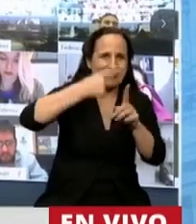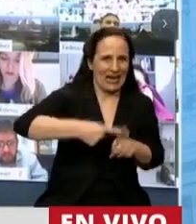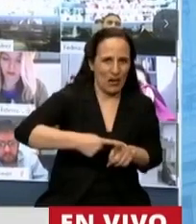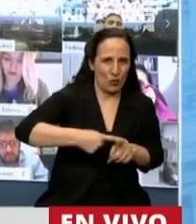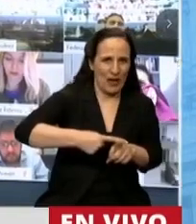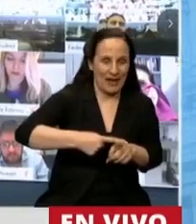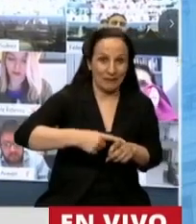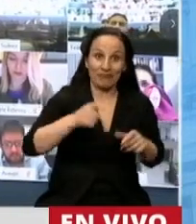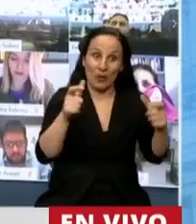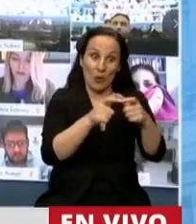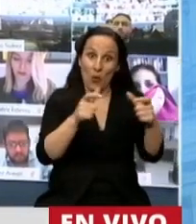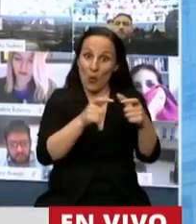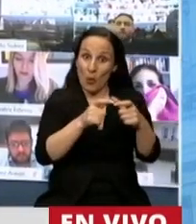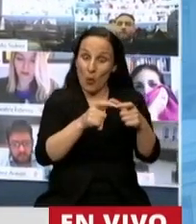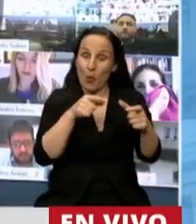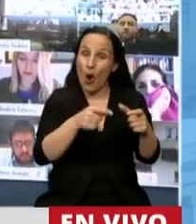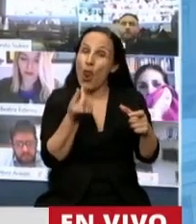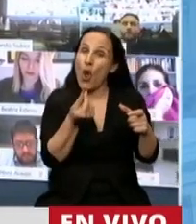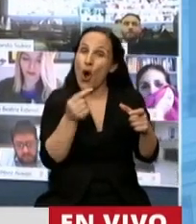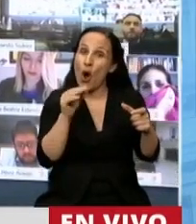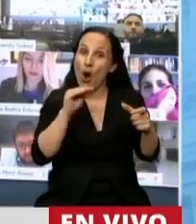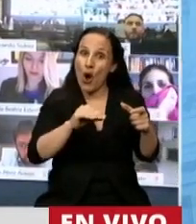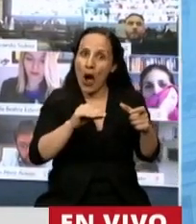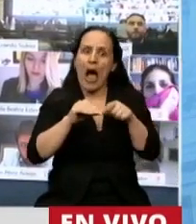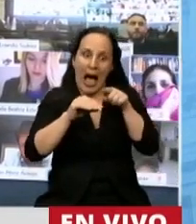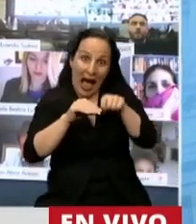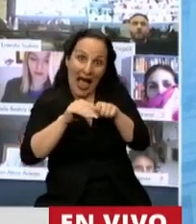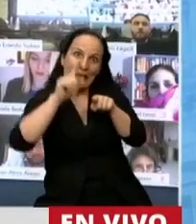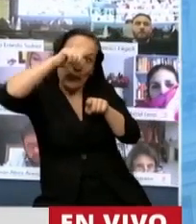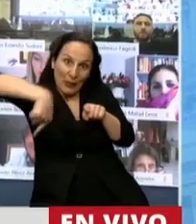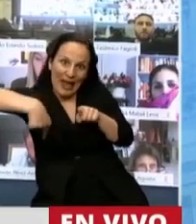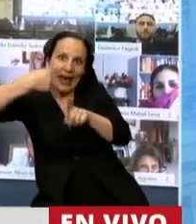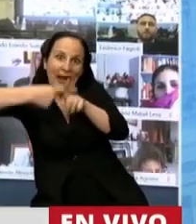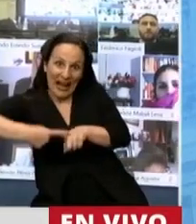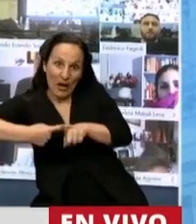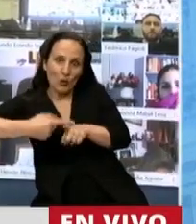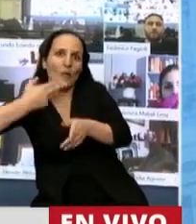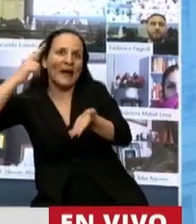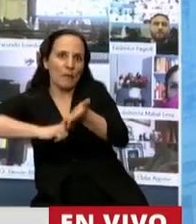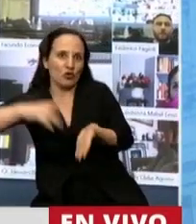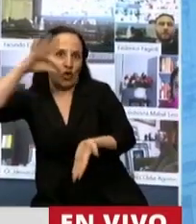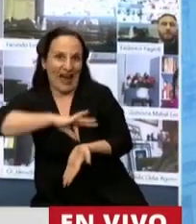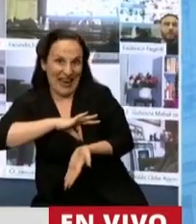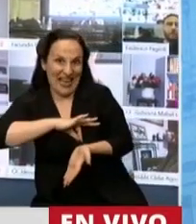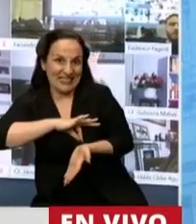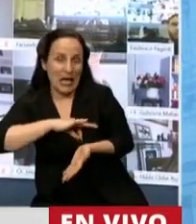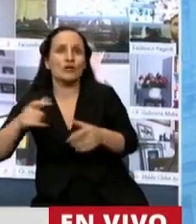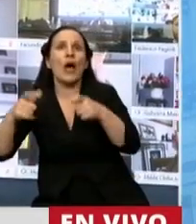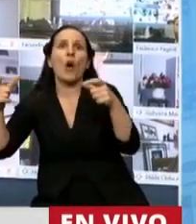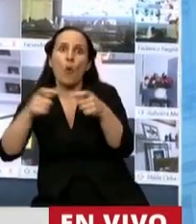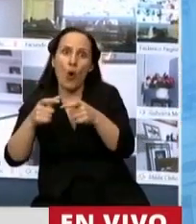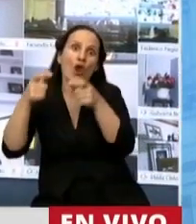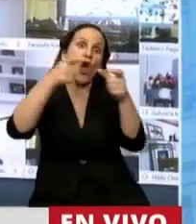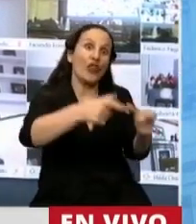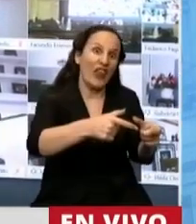el monto del bono de crédito fiscal va a generar base imponible para liquidar ganancias. Le damos por un lado a través del bono,